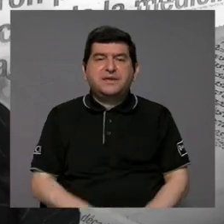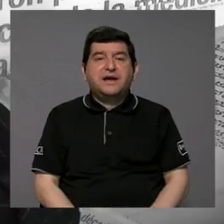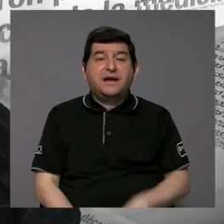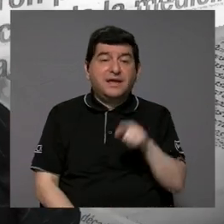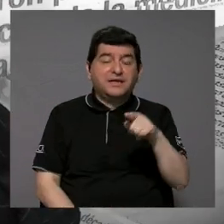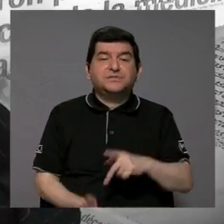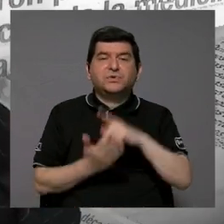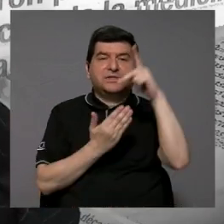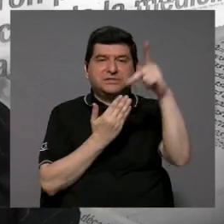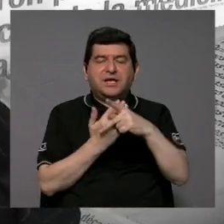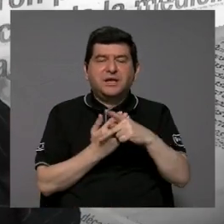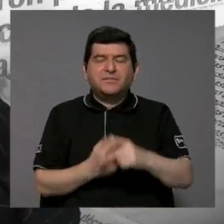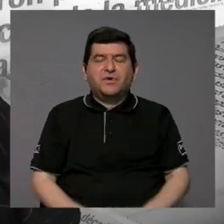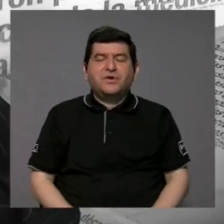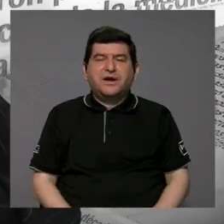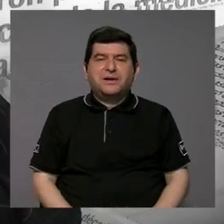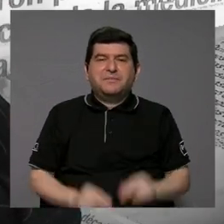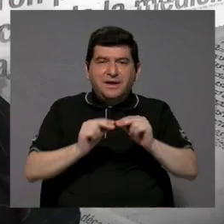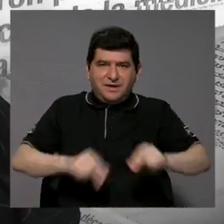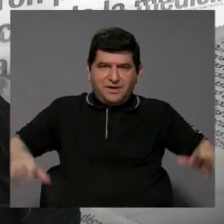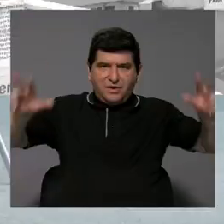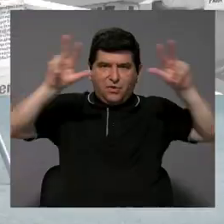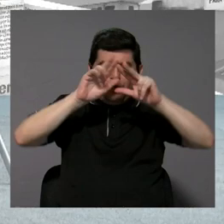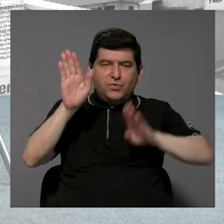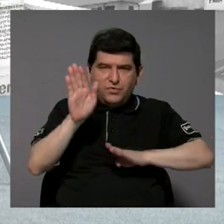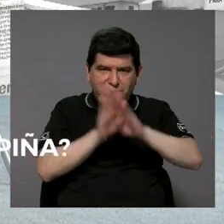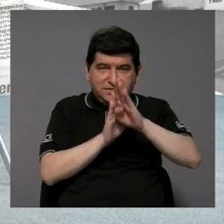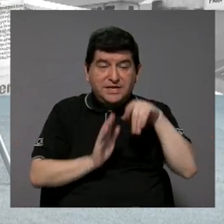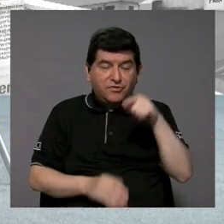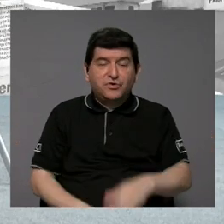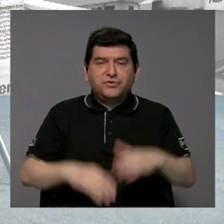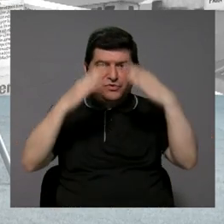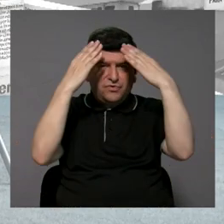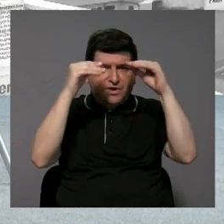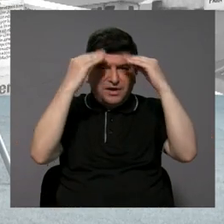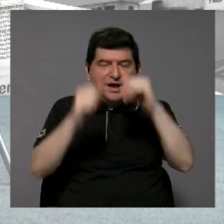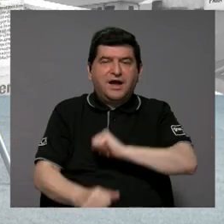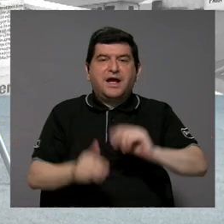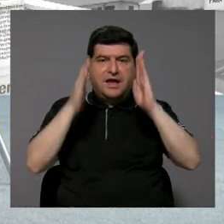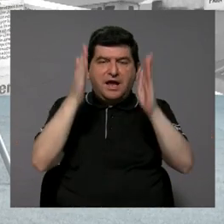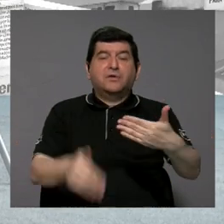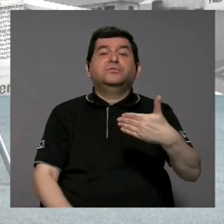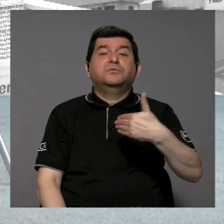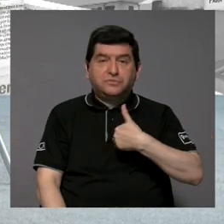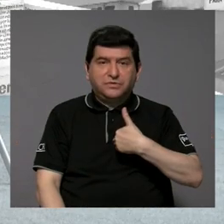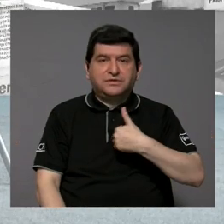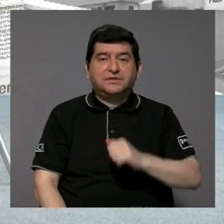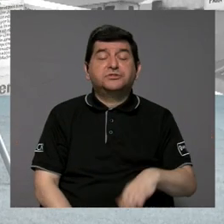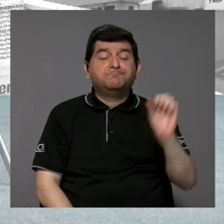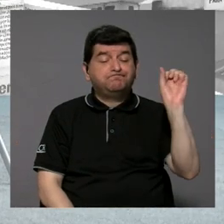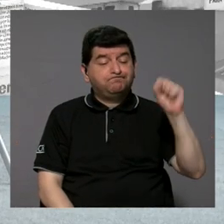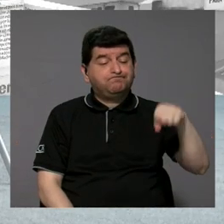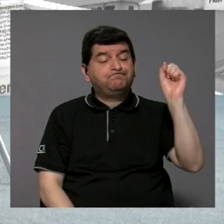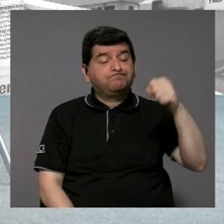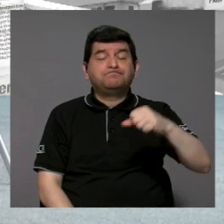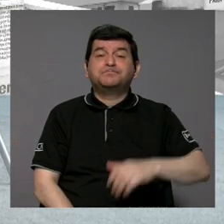desarrollo. O sea, el reporte está ahí, las autoridades lo tienen. Exactamente, es un reporte que